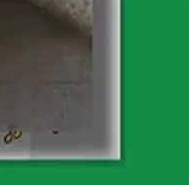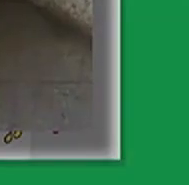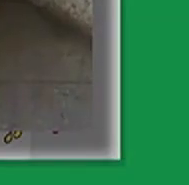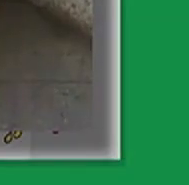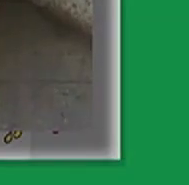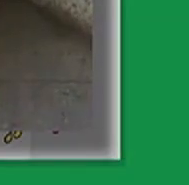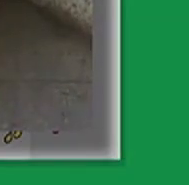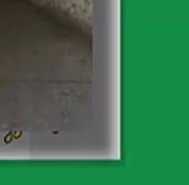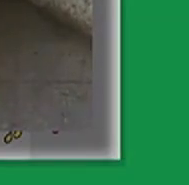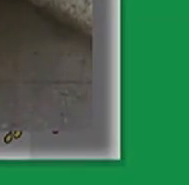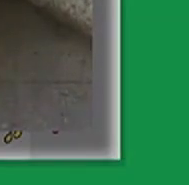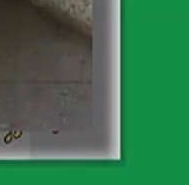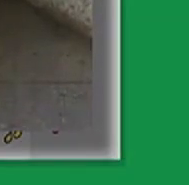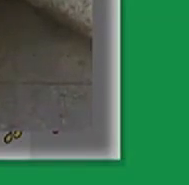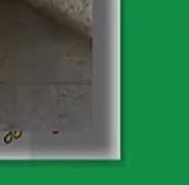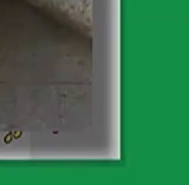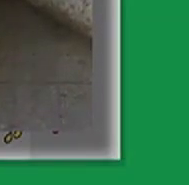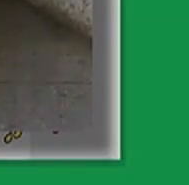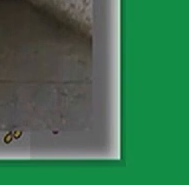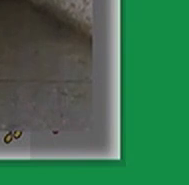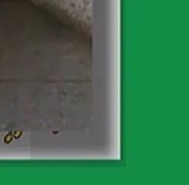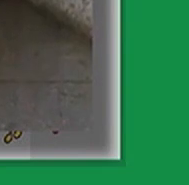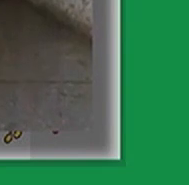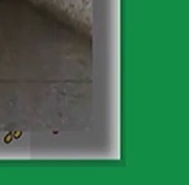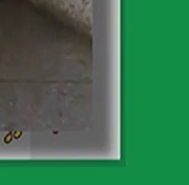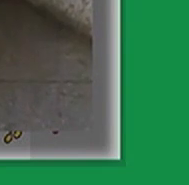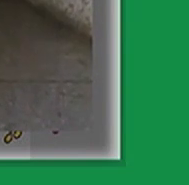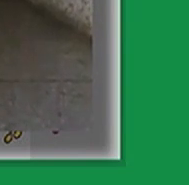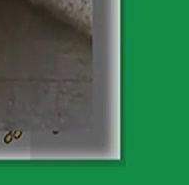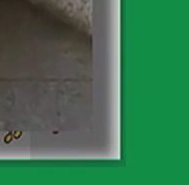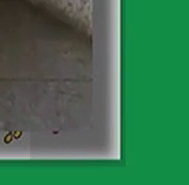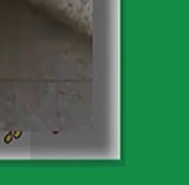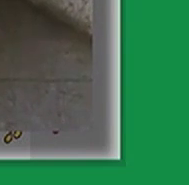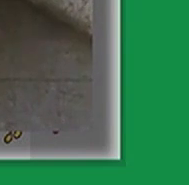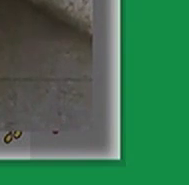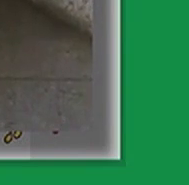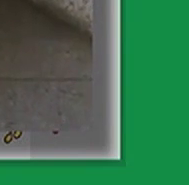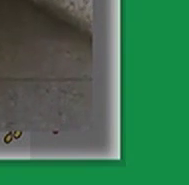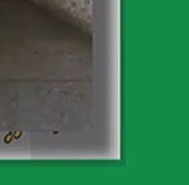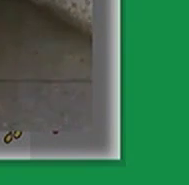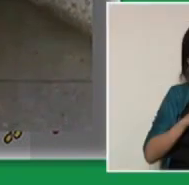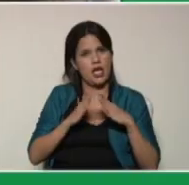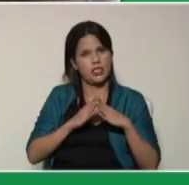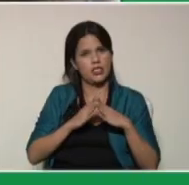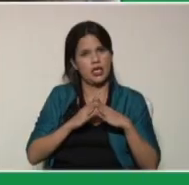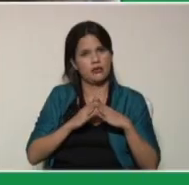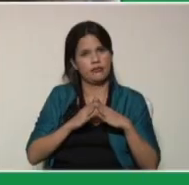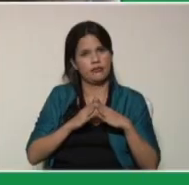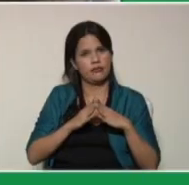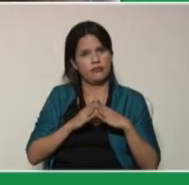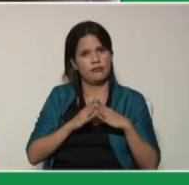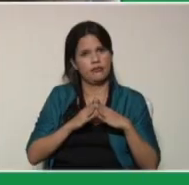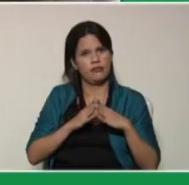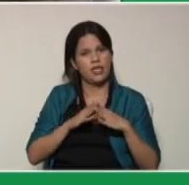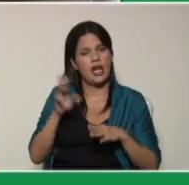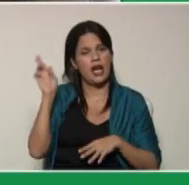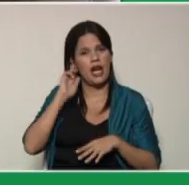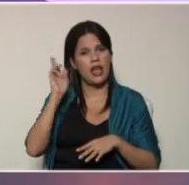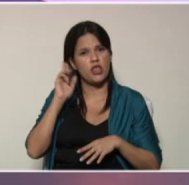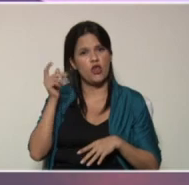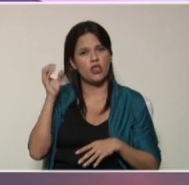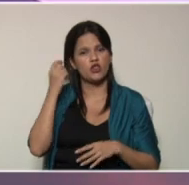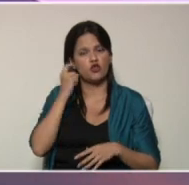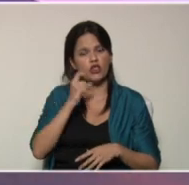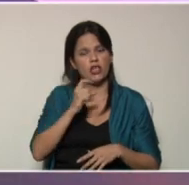de la Unidad Educativa Santoro Rodríguez y recuerda quédate en casa somos Sol de Ganyin Chú una radio para todos